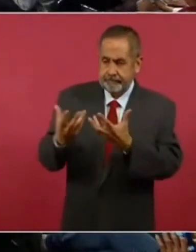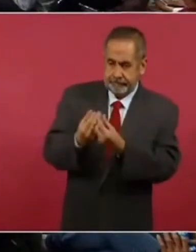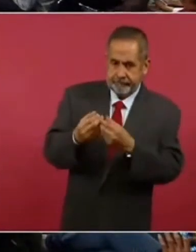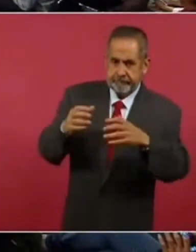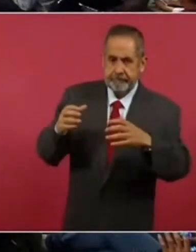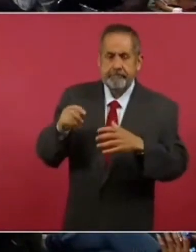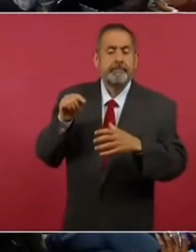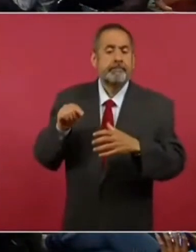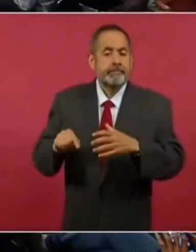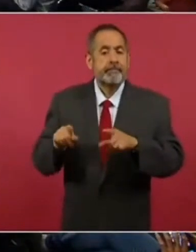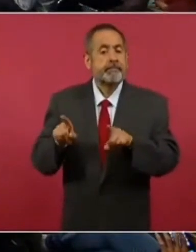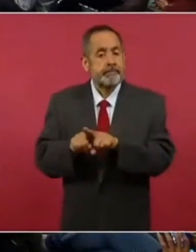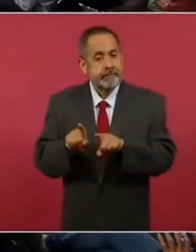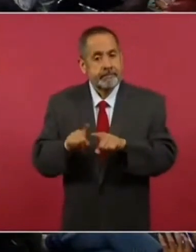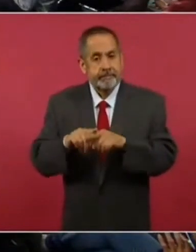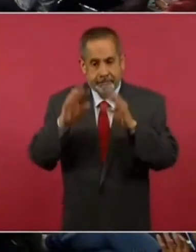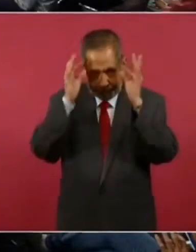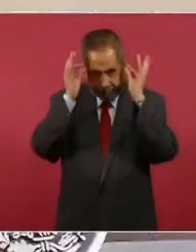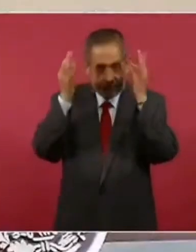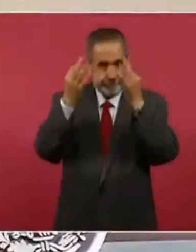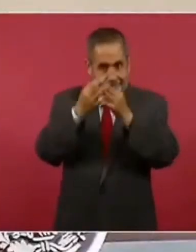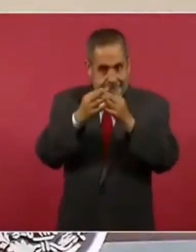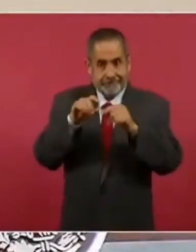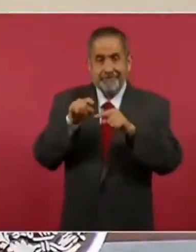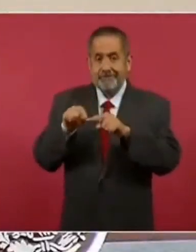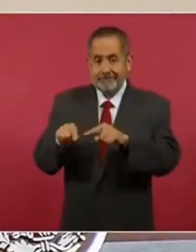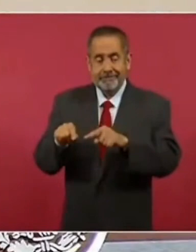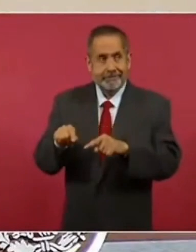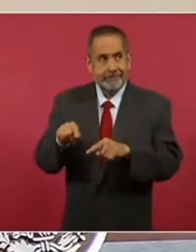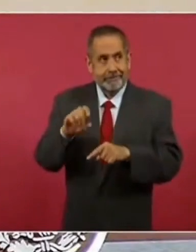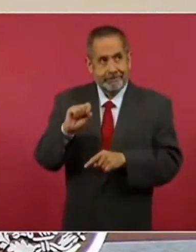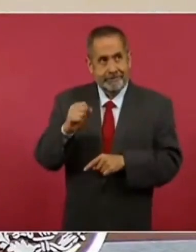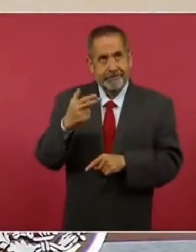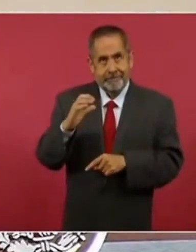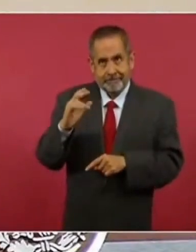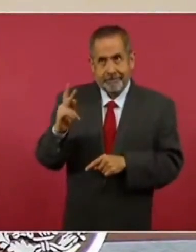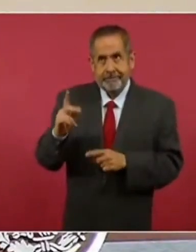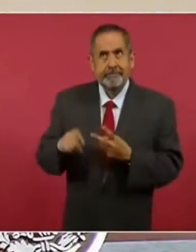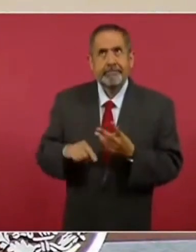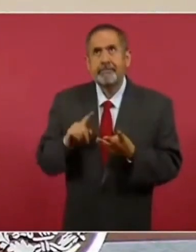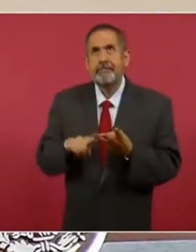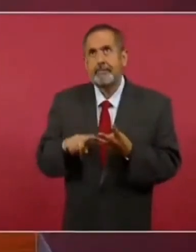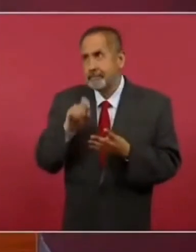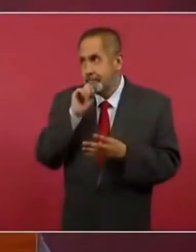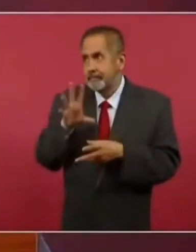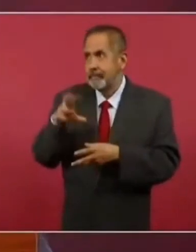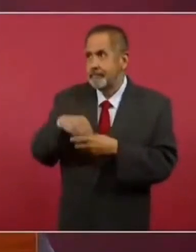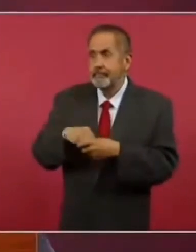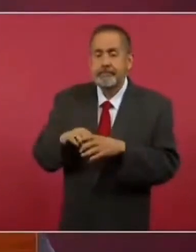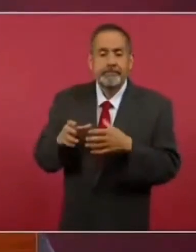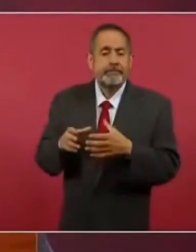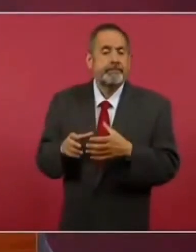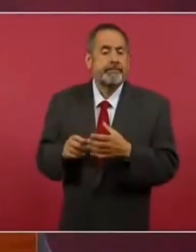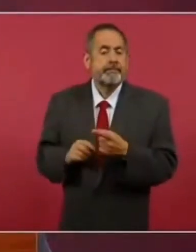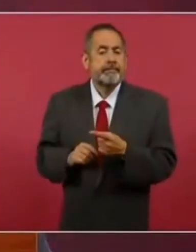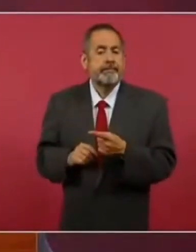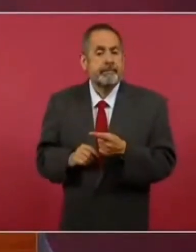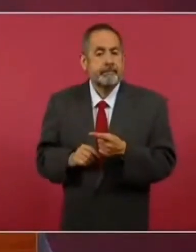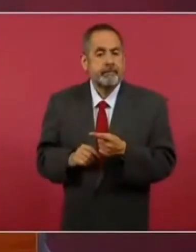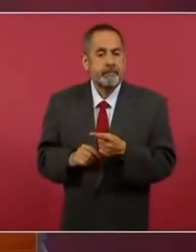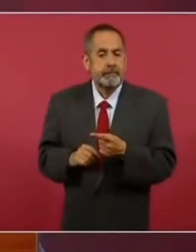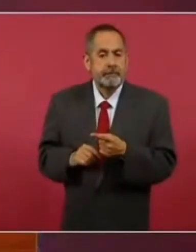converge también la dirección de aduanas, donde converge también las